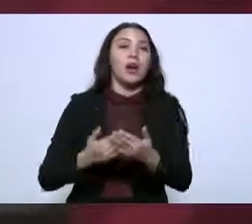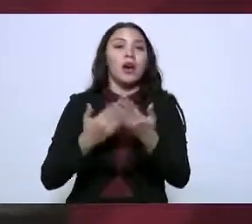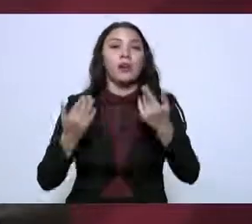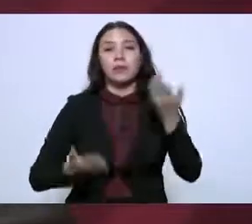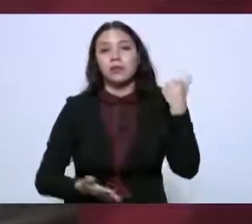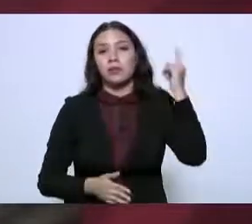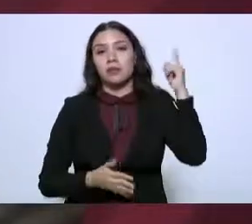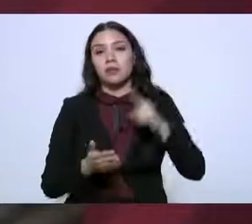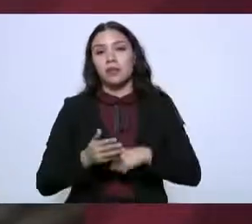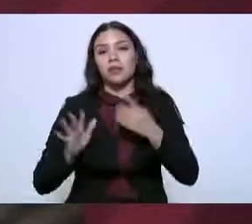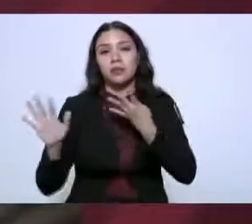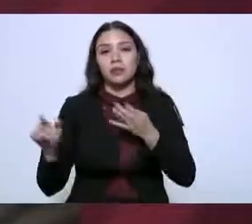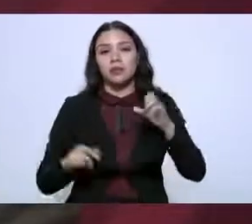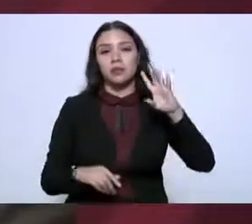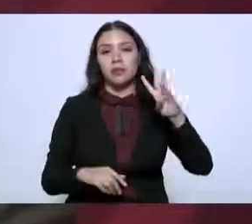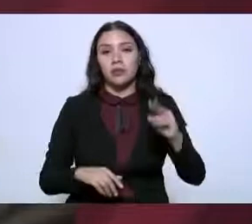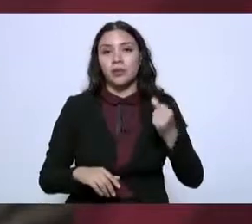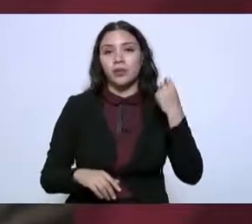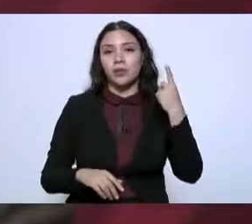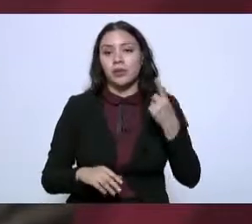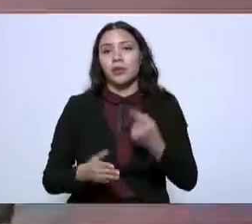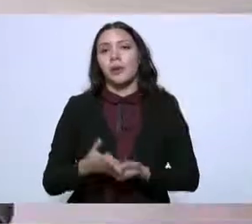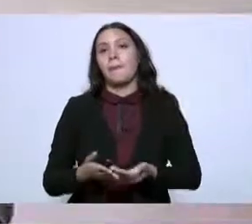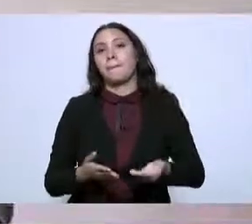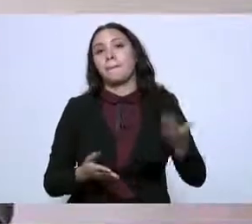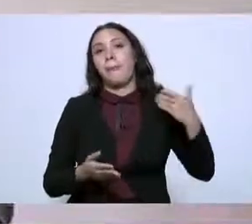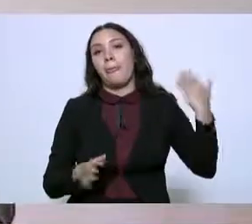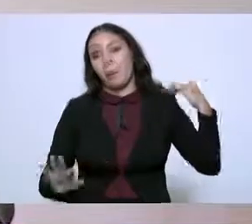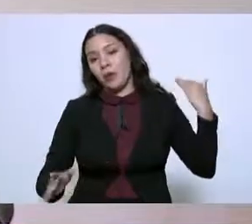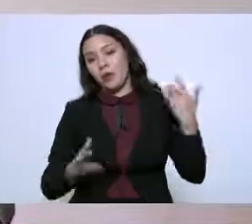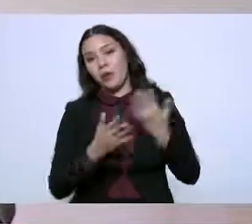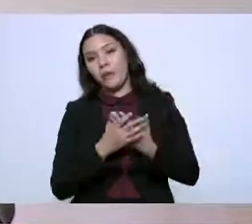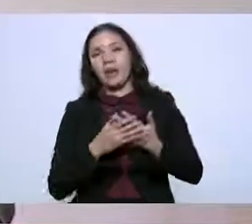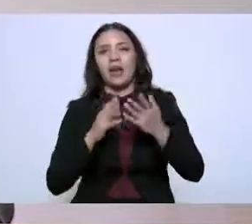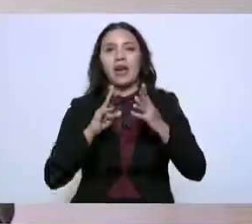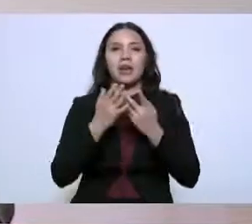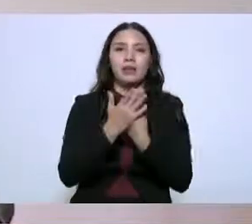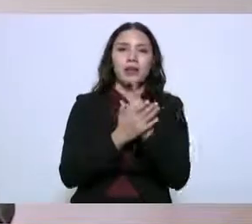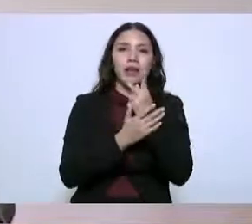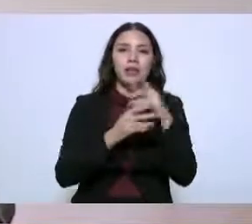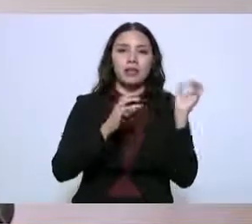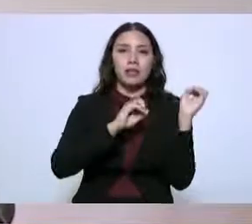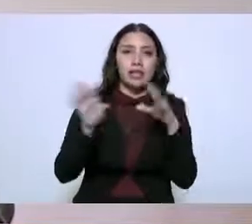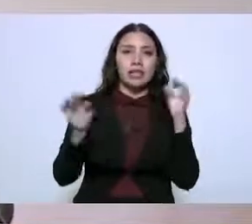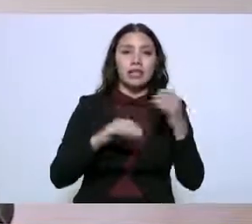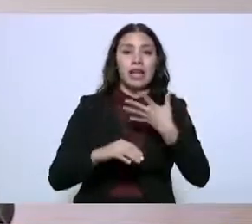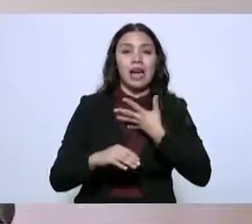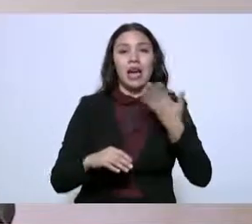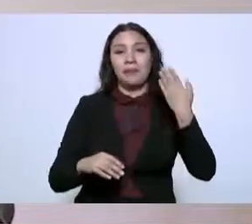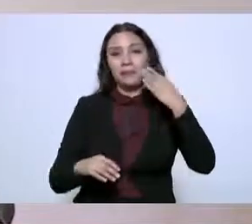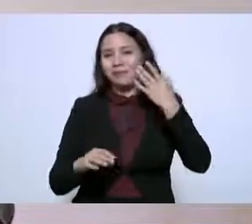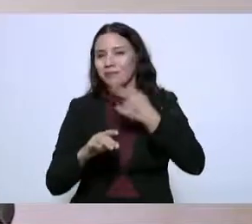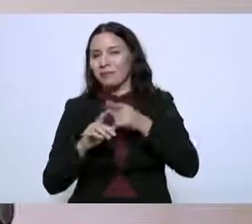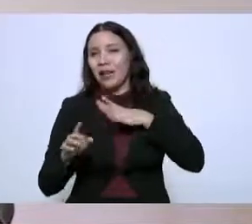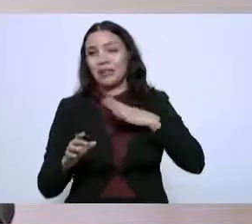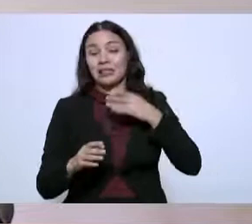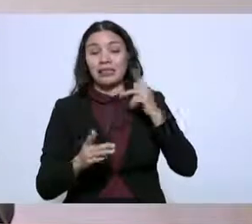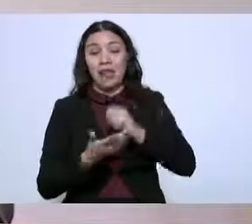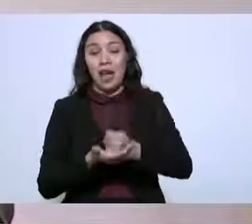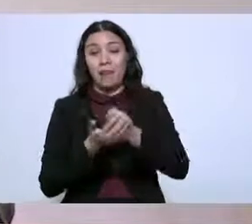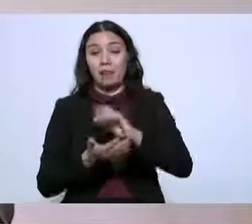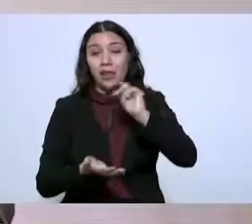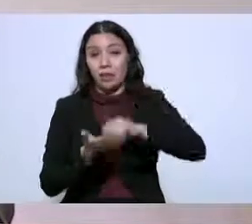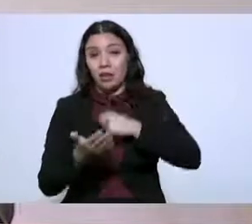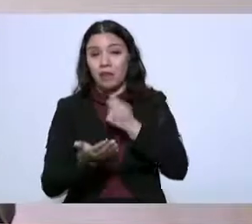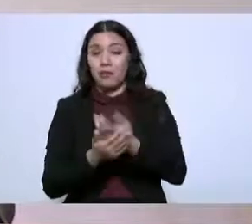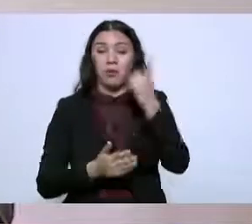cuando se daban y se completaban los ciclos de riego del maíz, se tenía en Tamaulipas una producción de maíz de